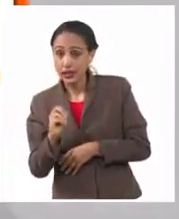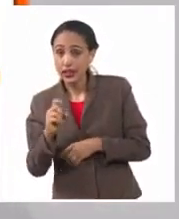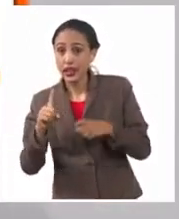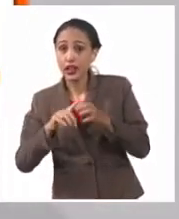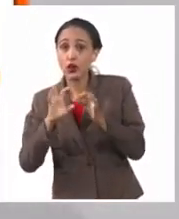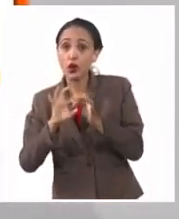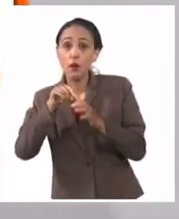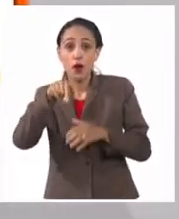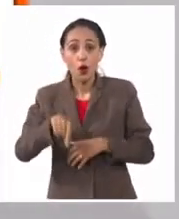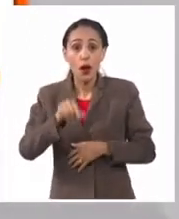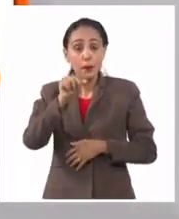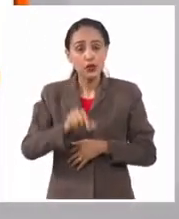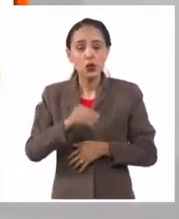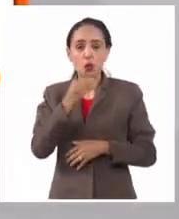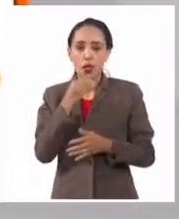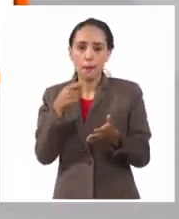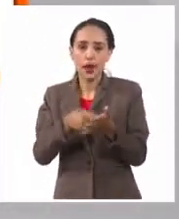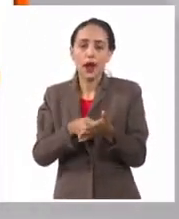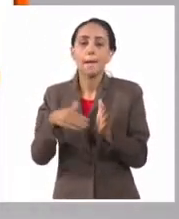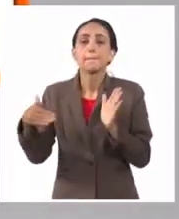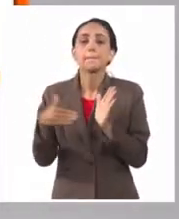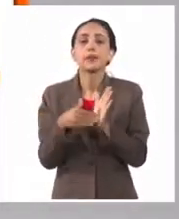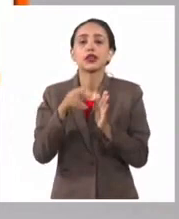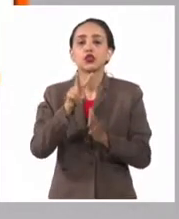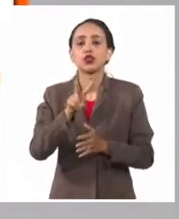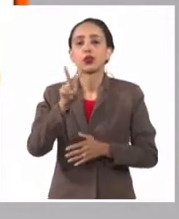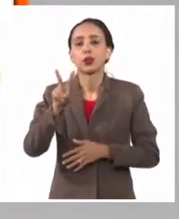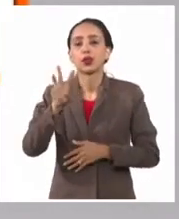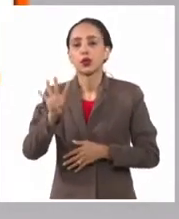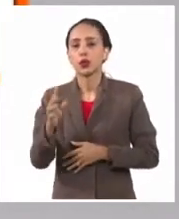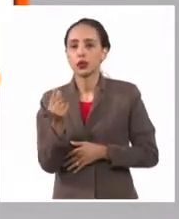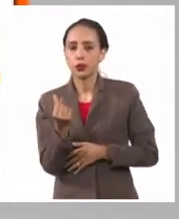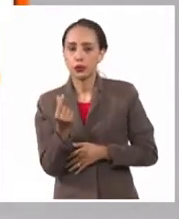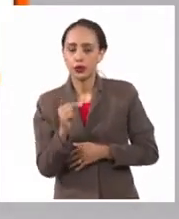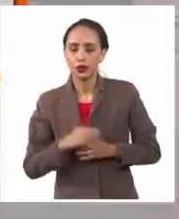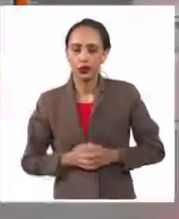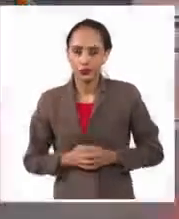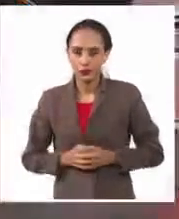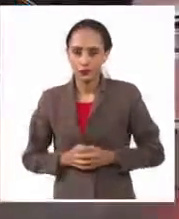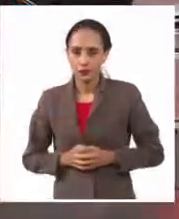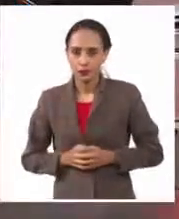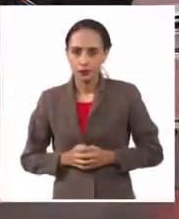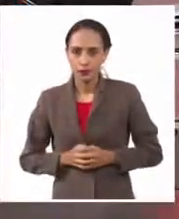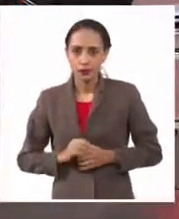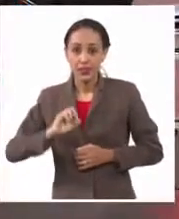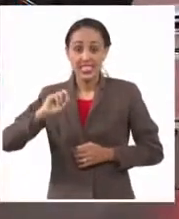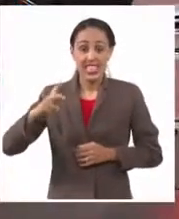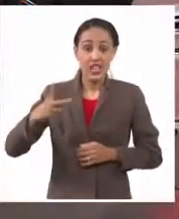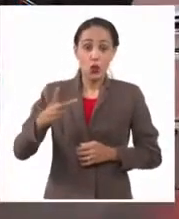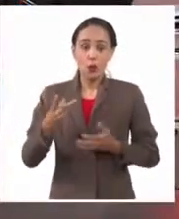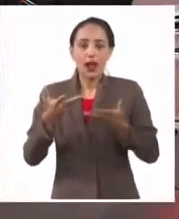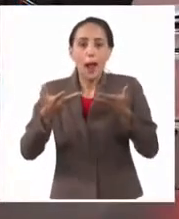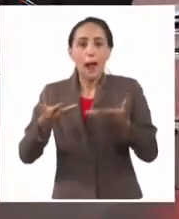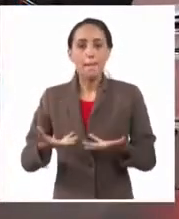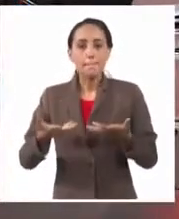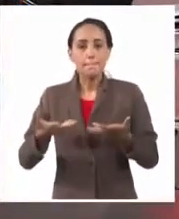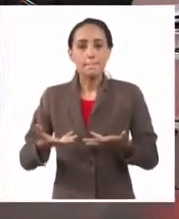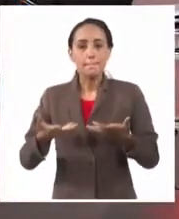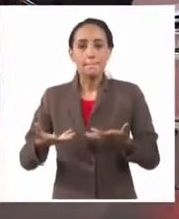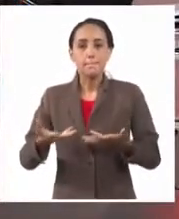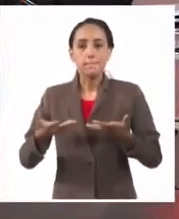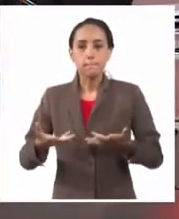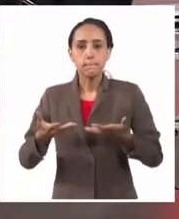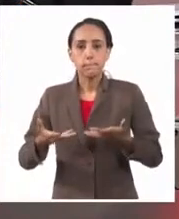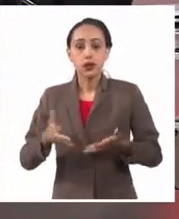solo pagaría 1.224 pesos. Se duplica el peso que puedes recibir en